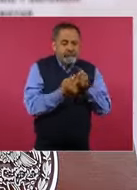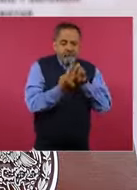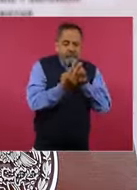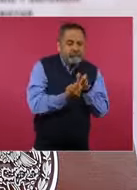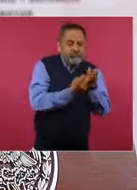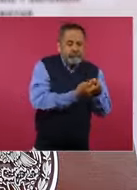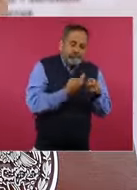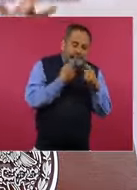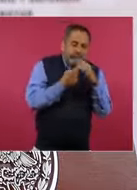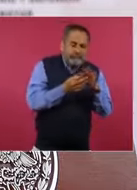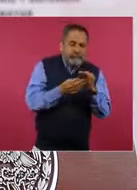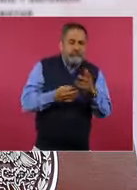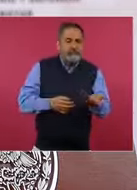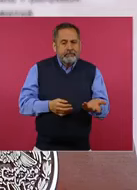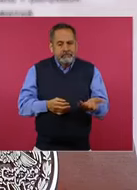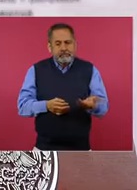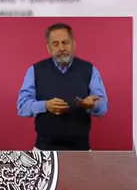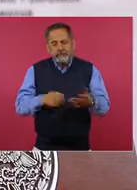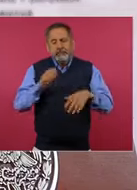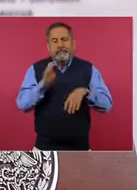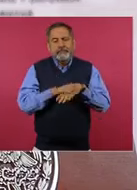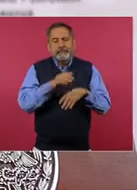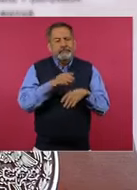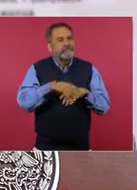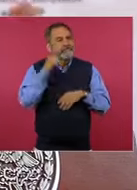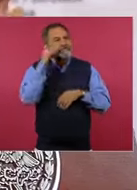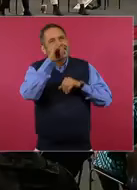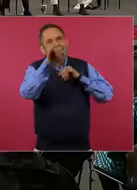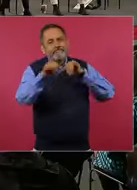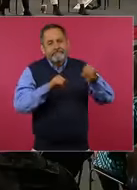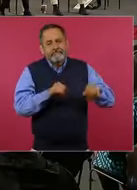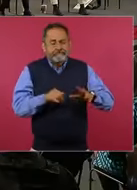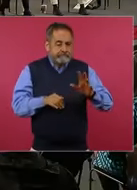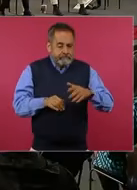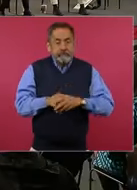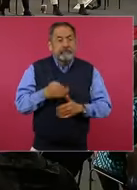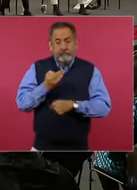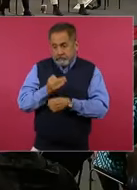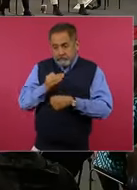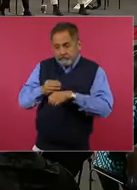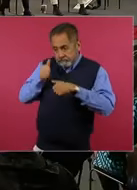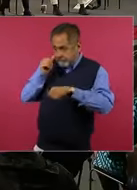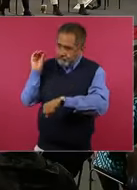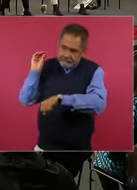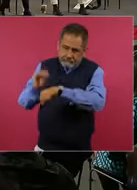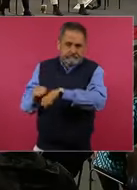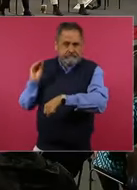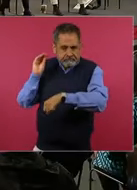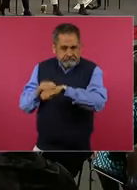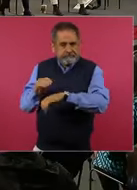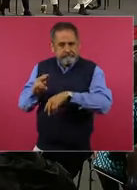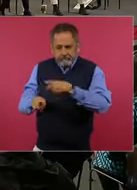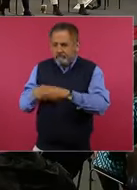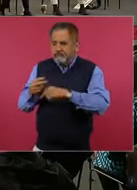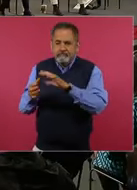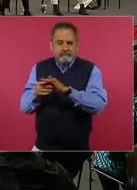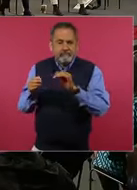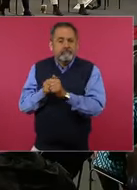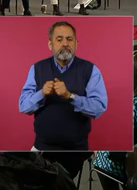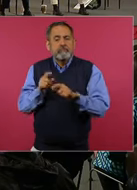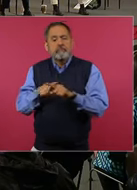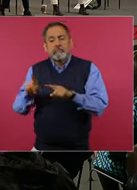dos consultorios, que además están en las zonas más lejanas. Hemos estado trabajando con la cobertura de médicos